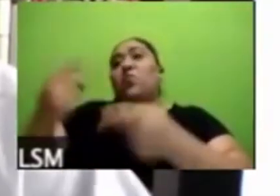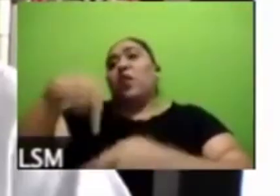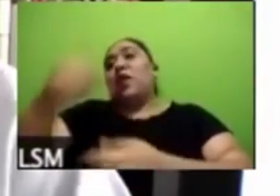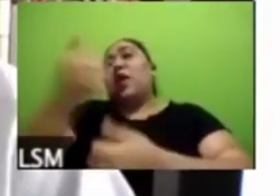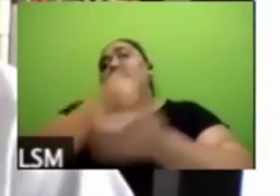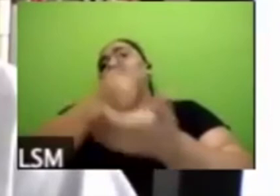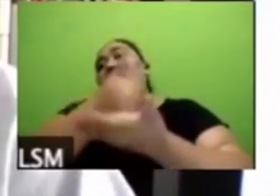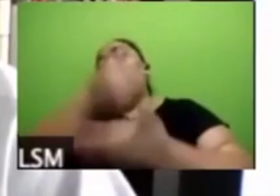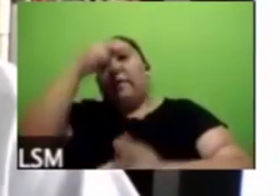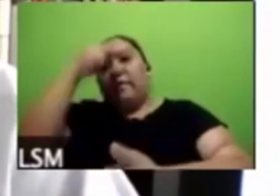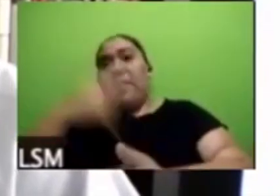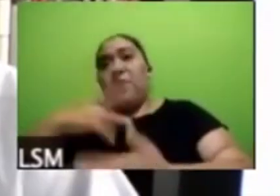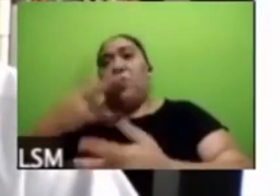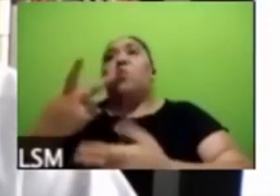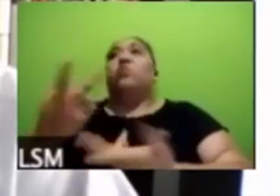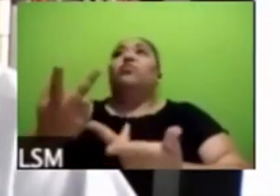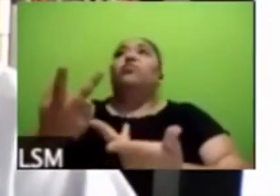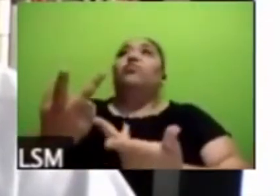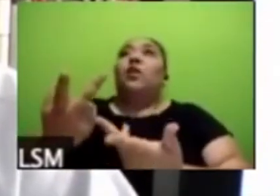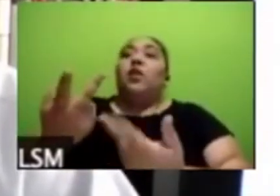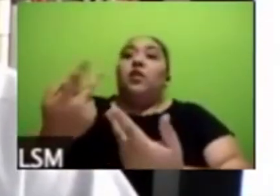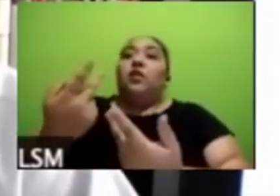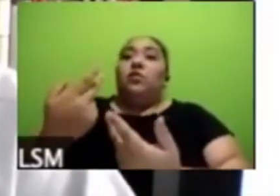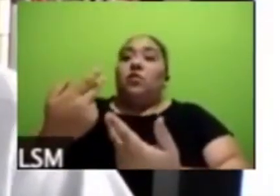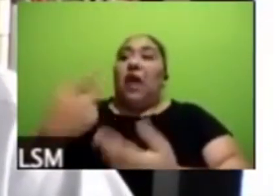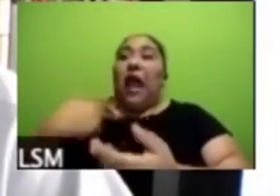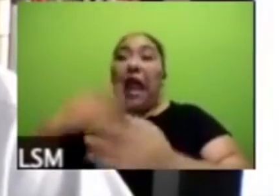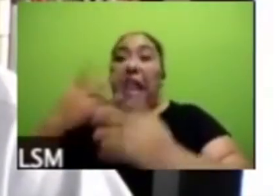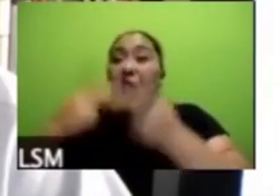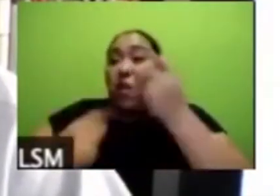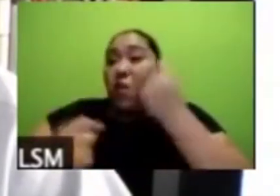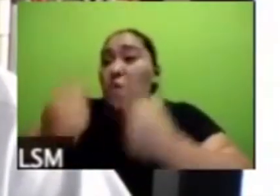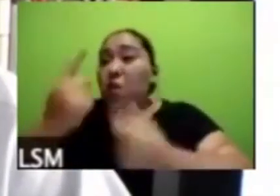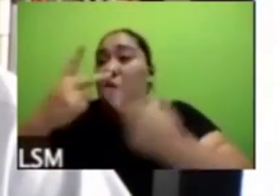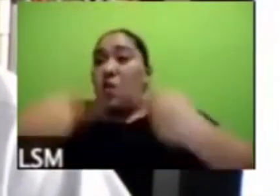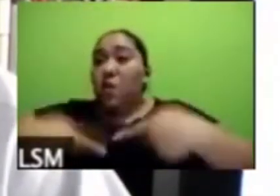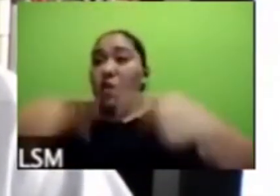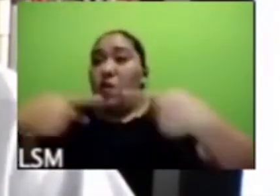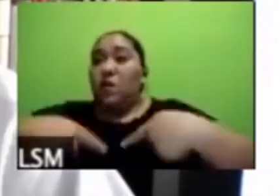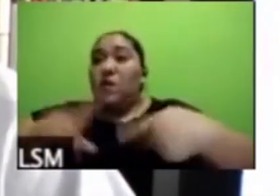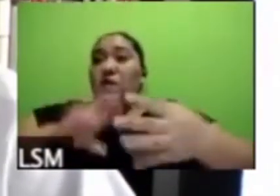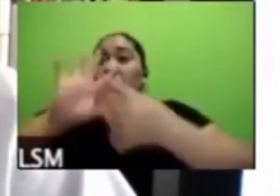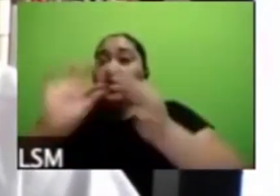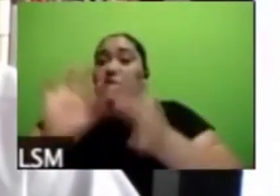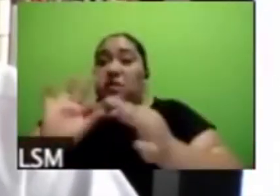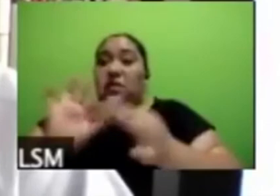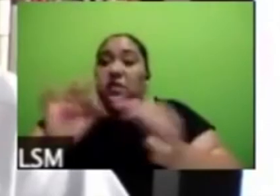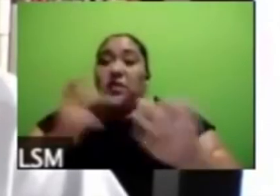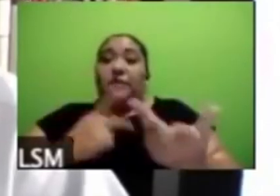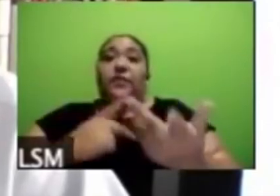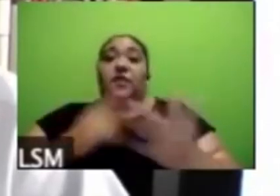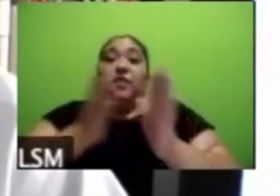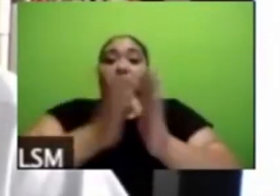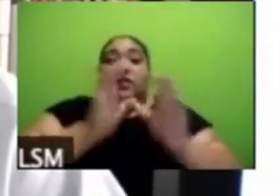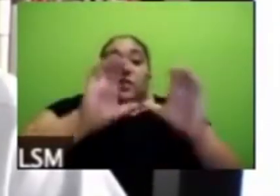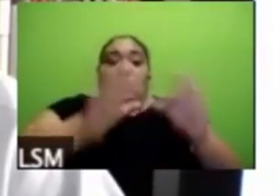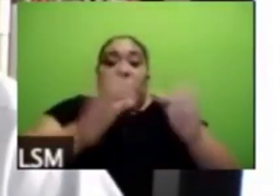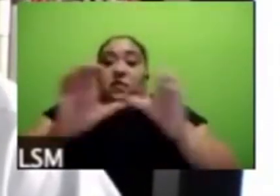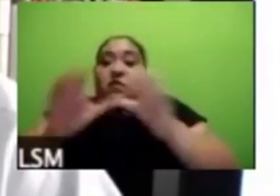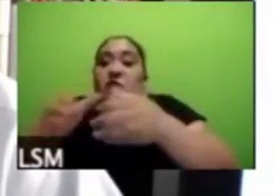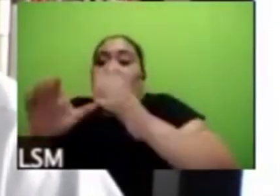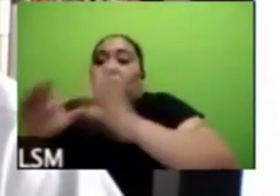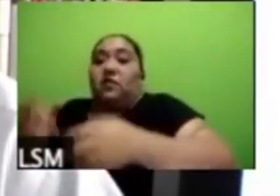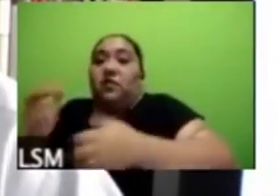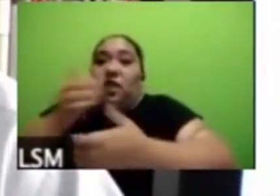porque algunos damos por hecho en ciertos sectores de la sociedad que esto que estamos haciendo ahorita es normal